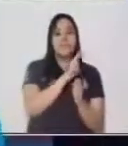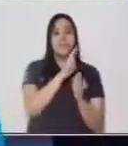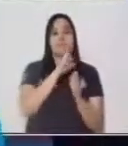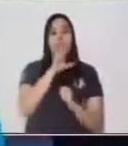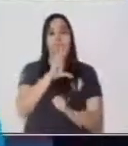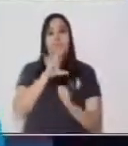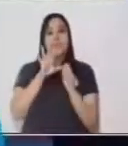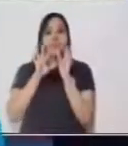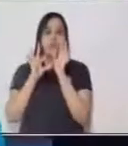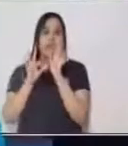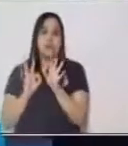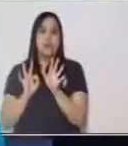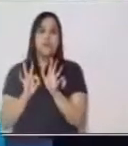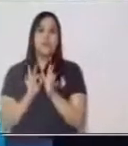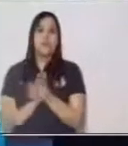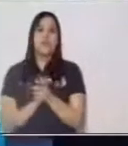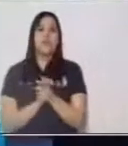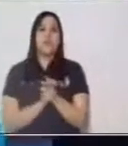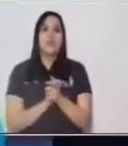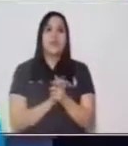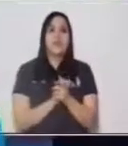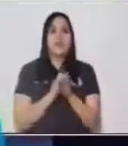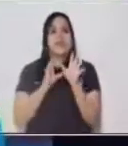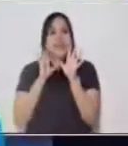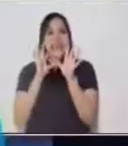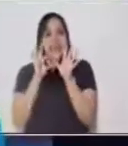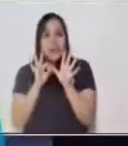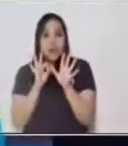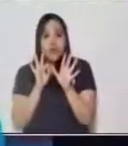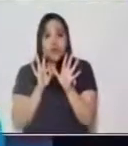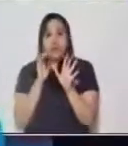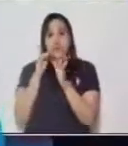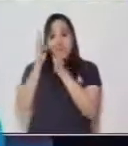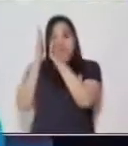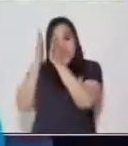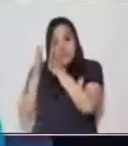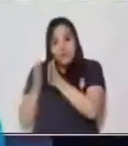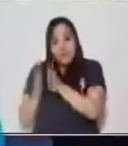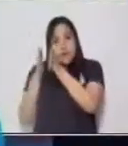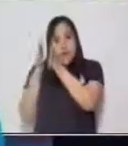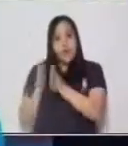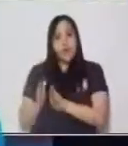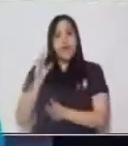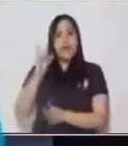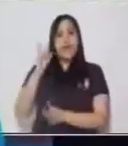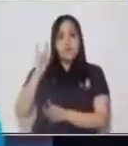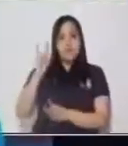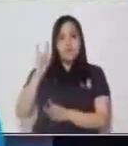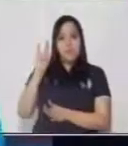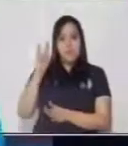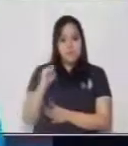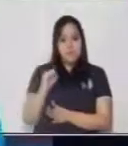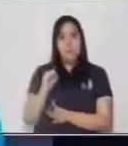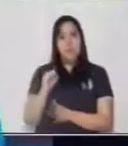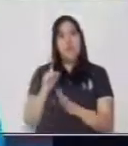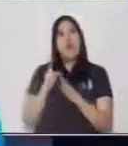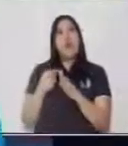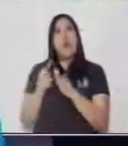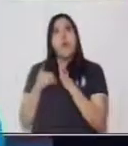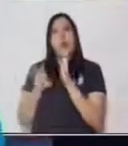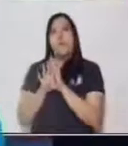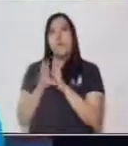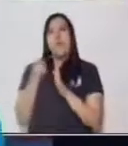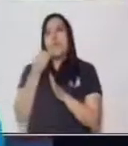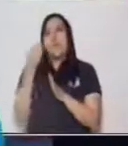258. El 8 es el número que estamos colocando en la casilla de las unidades. ¿Cuánto representa las